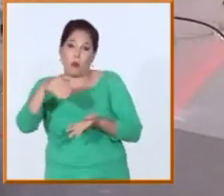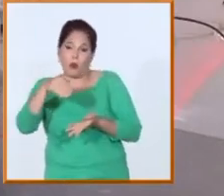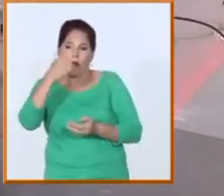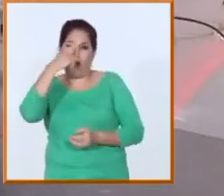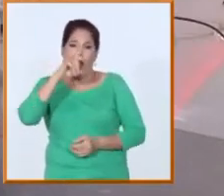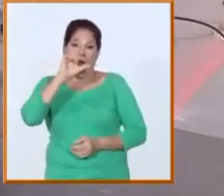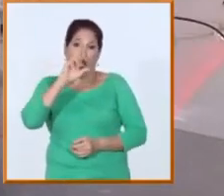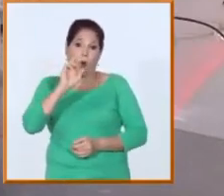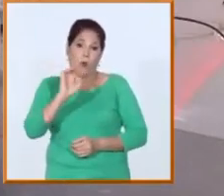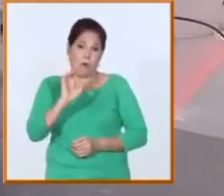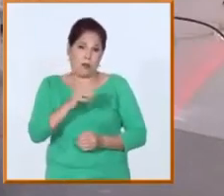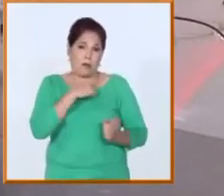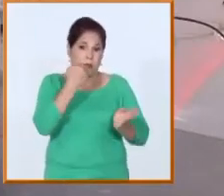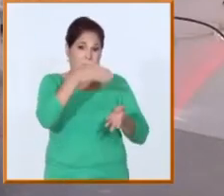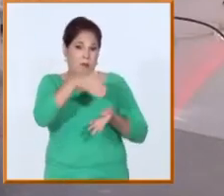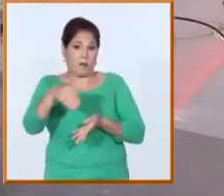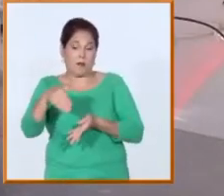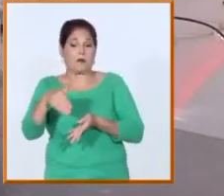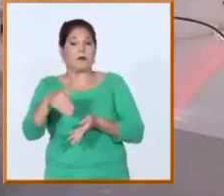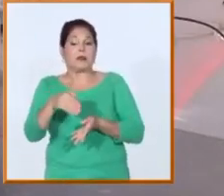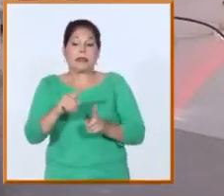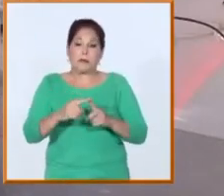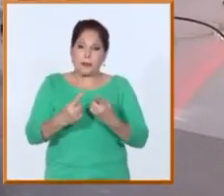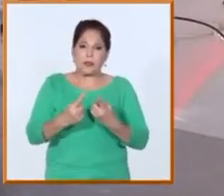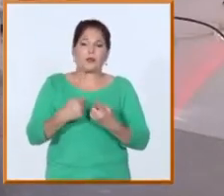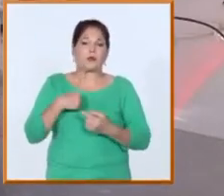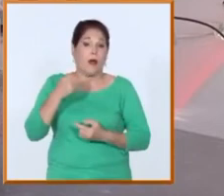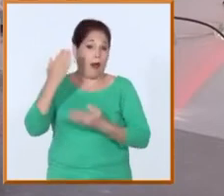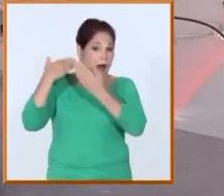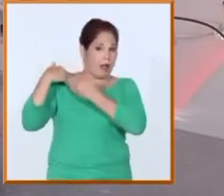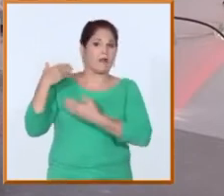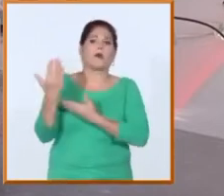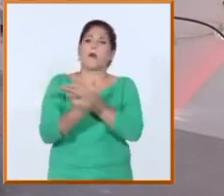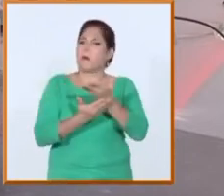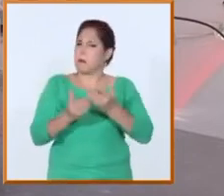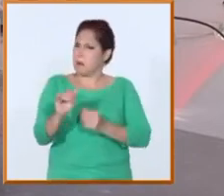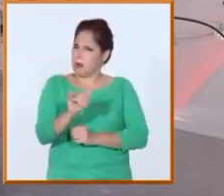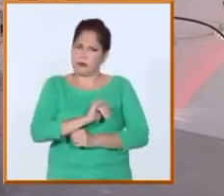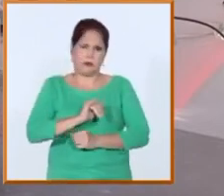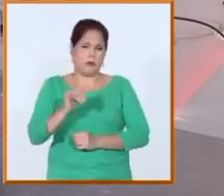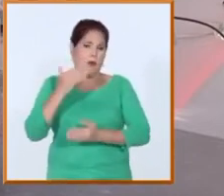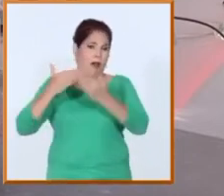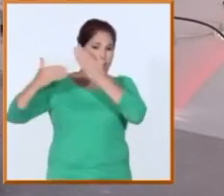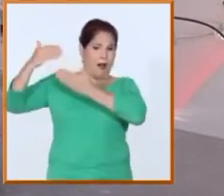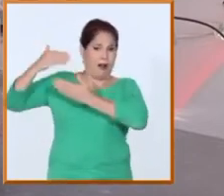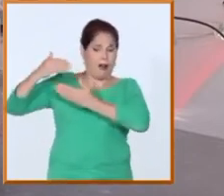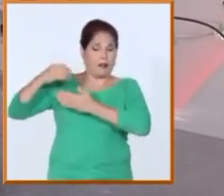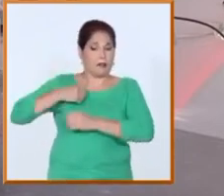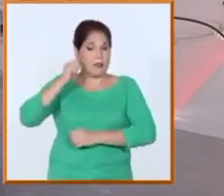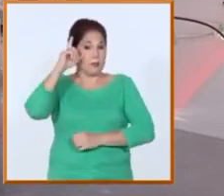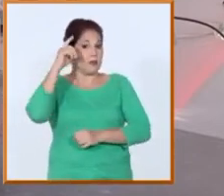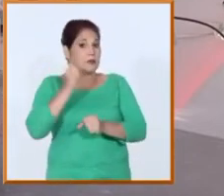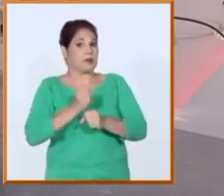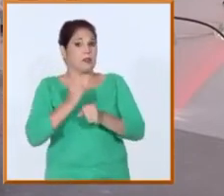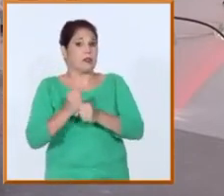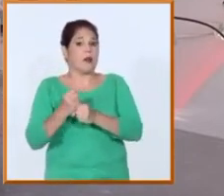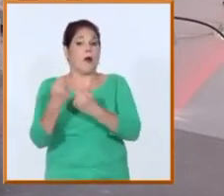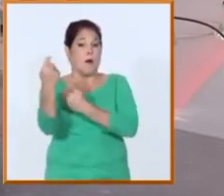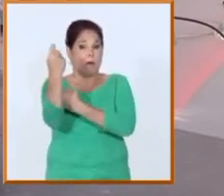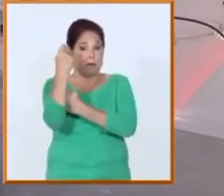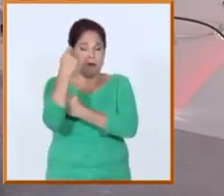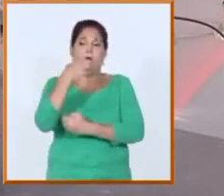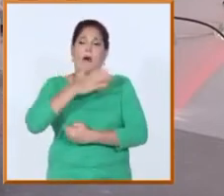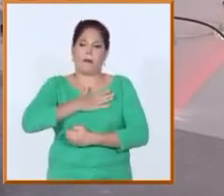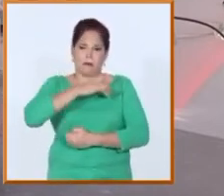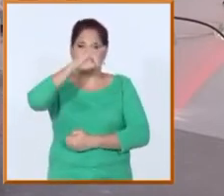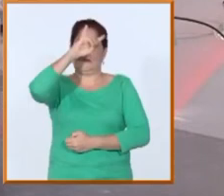Ivela fallecidos en un periodo muy corto de tiempo. Por cierto, posterior a nuestra universidad de 2022, estuvieron con nosotros en el evento. Esto para